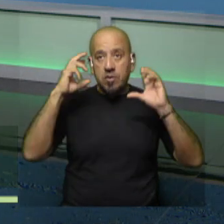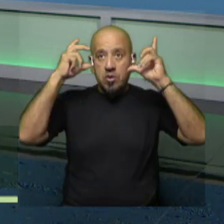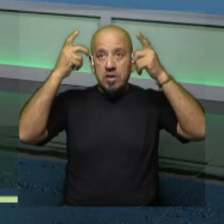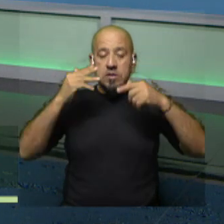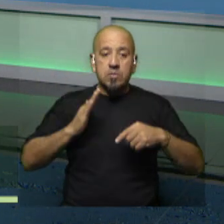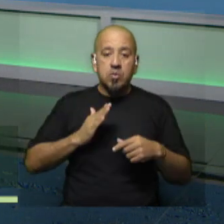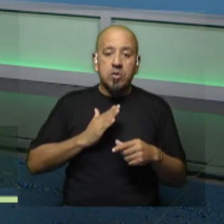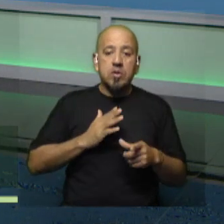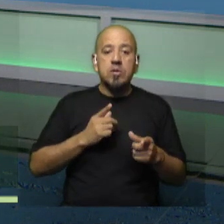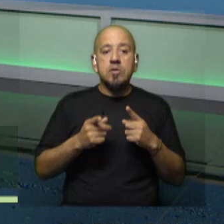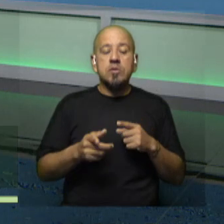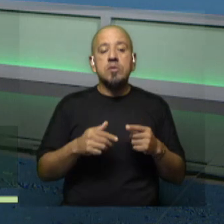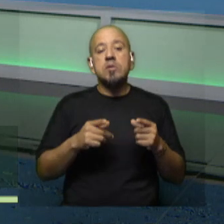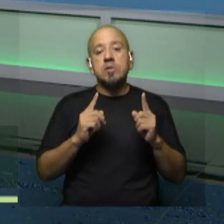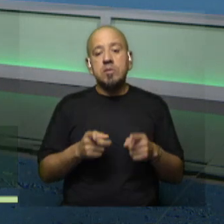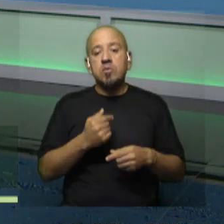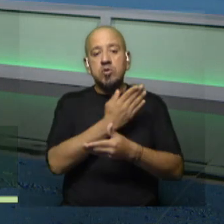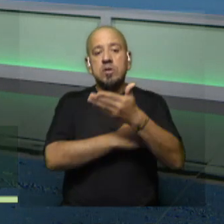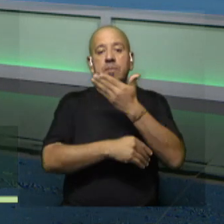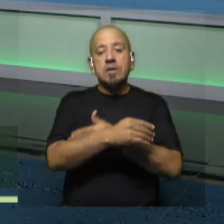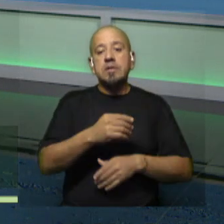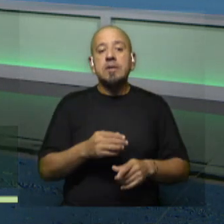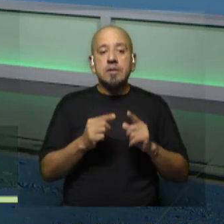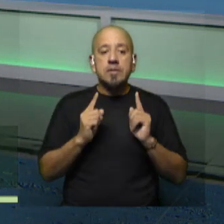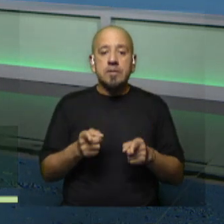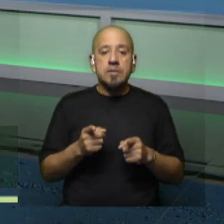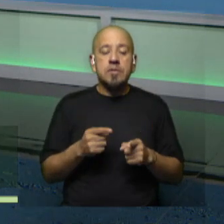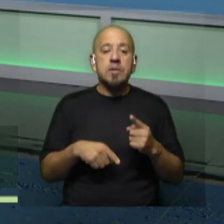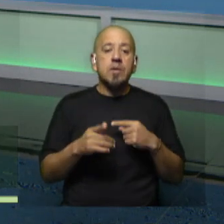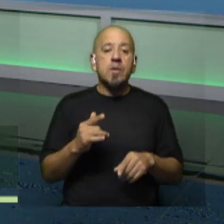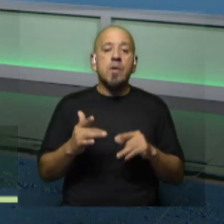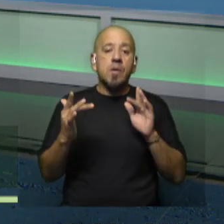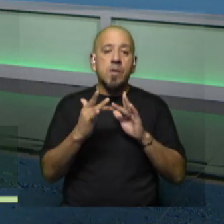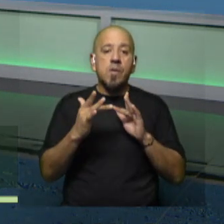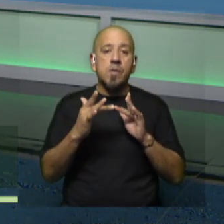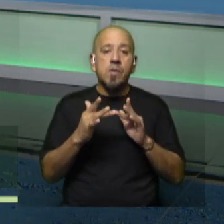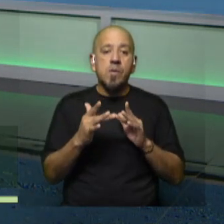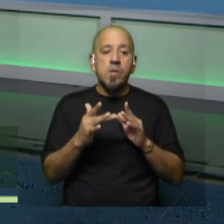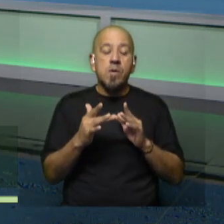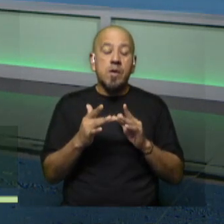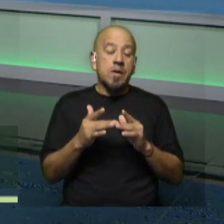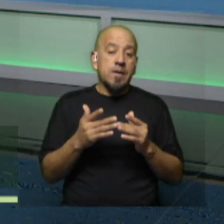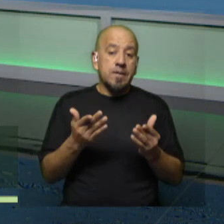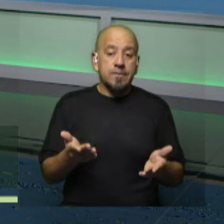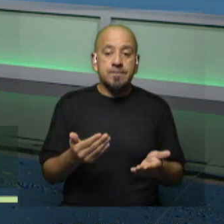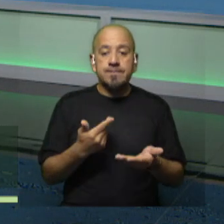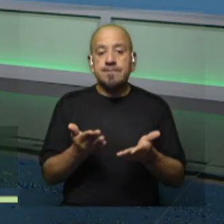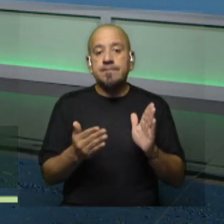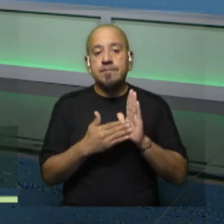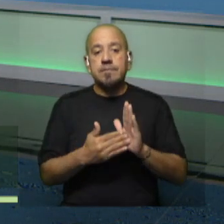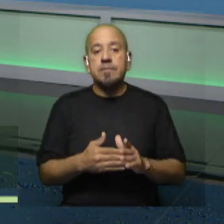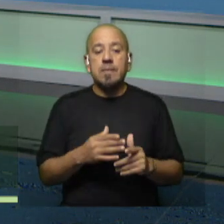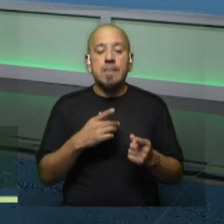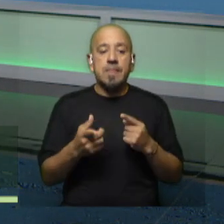mujer, pero también por su discapacidad, que eso entra en contacto con, o sea, eso se representa una vez que